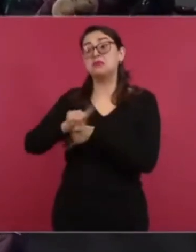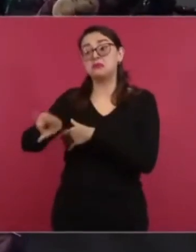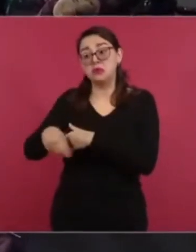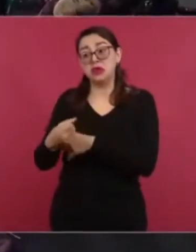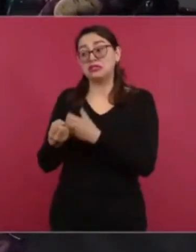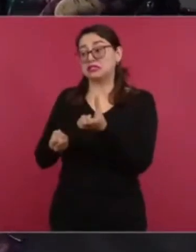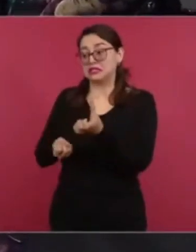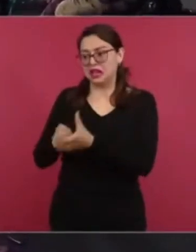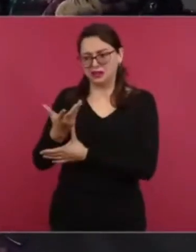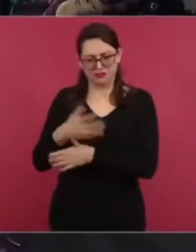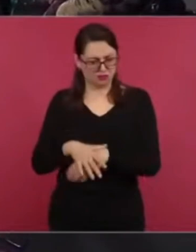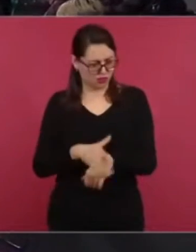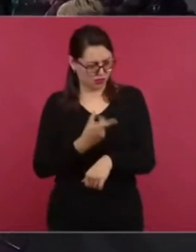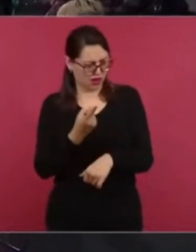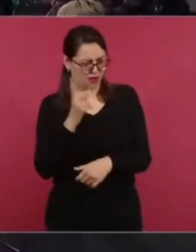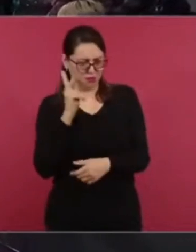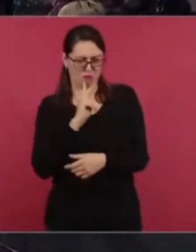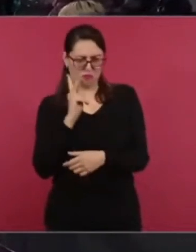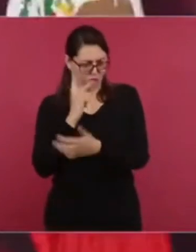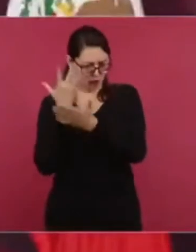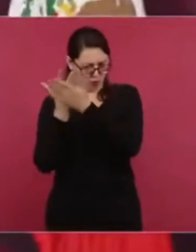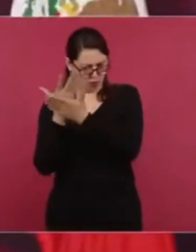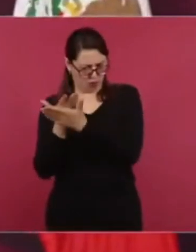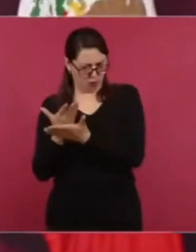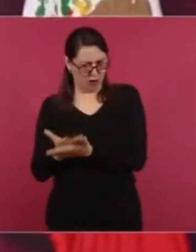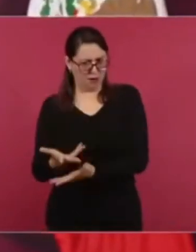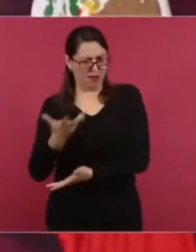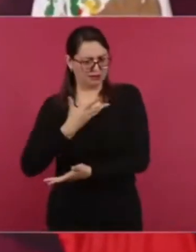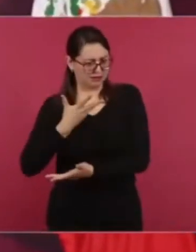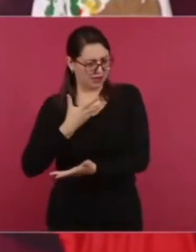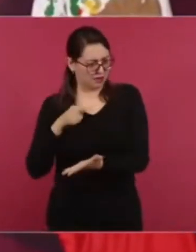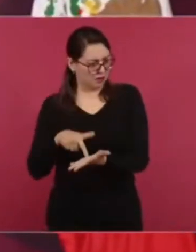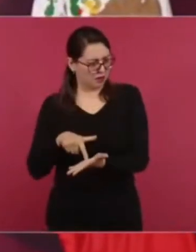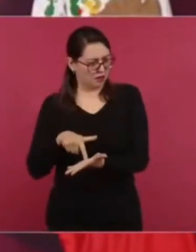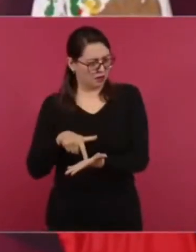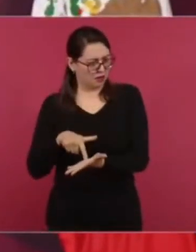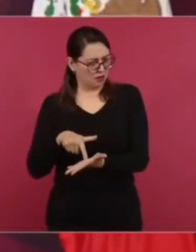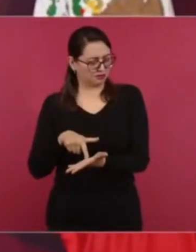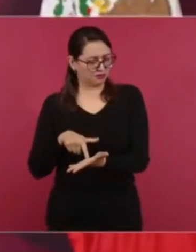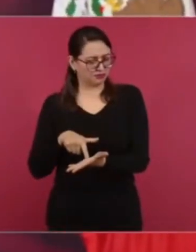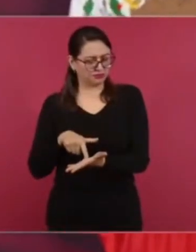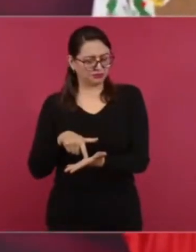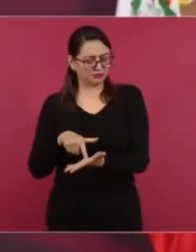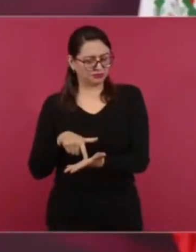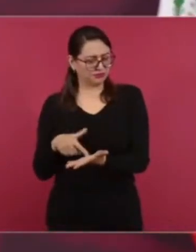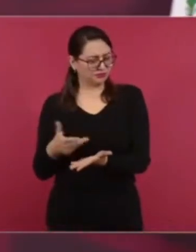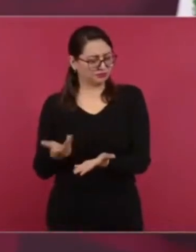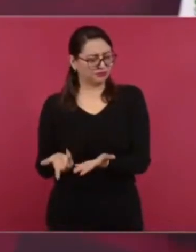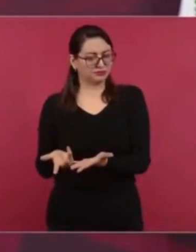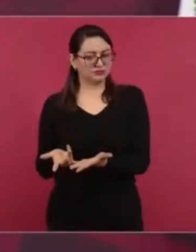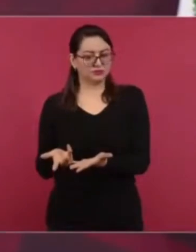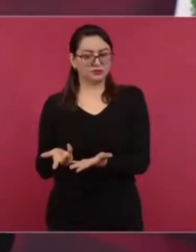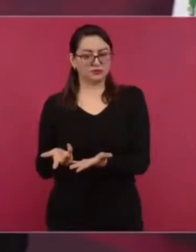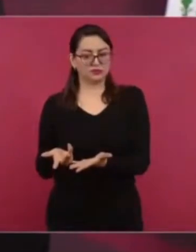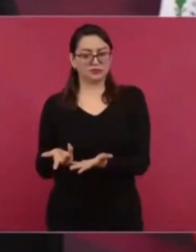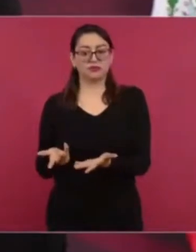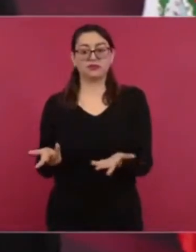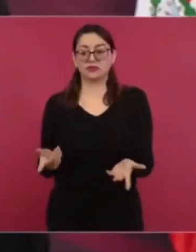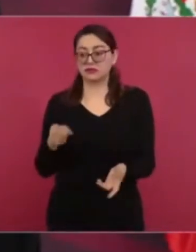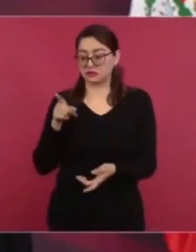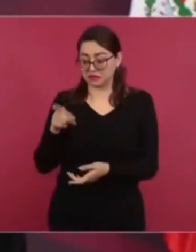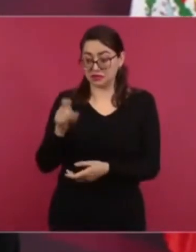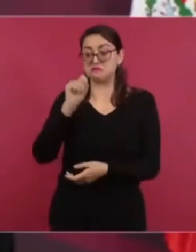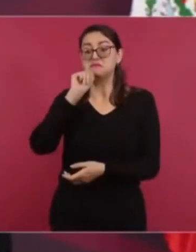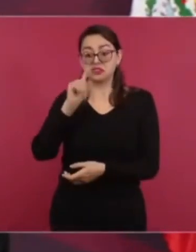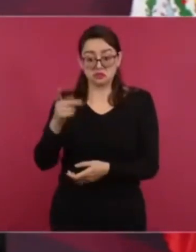Si está toda la prueba, si el mismo procurador había dicho de que él era el responsable,